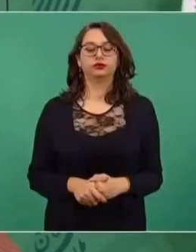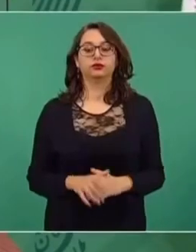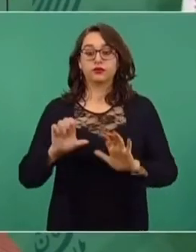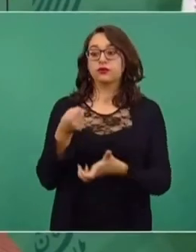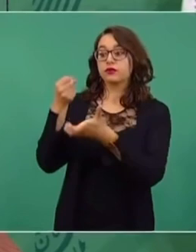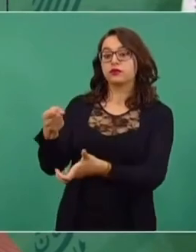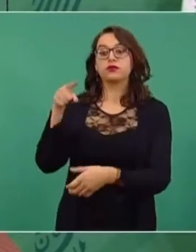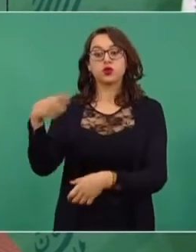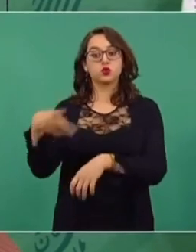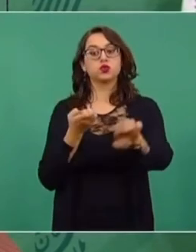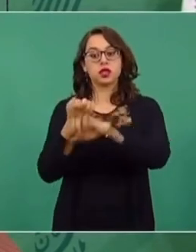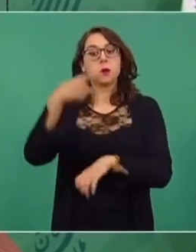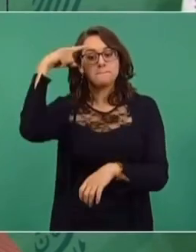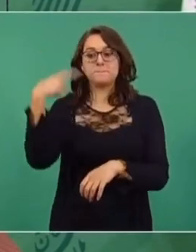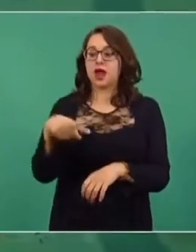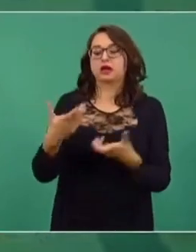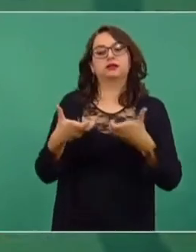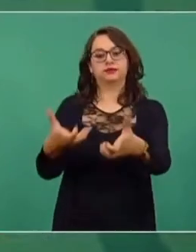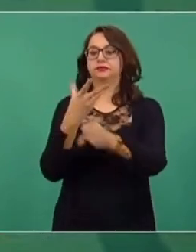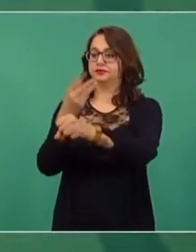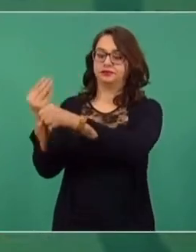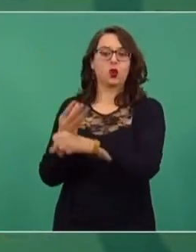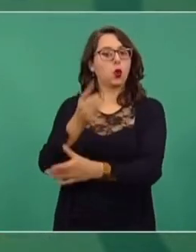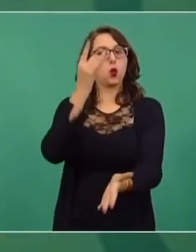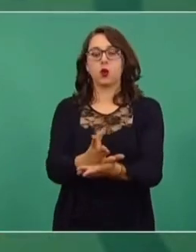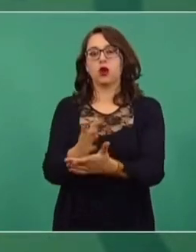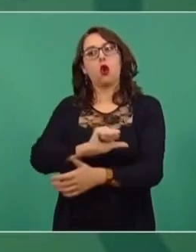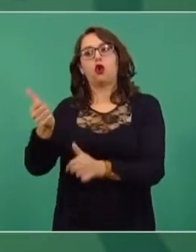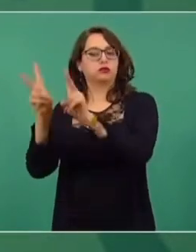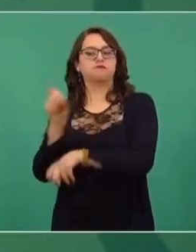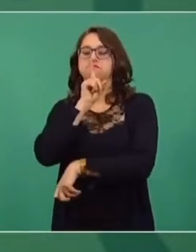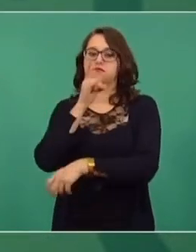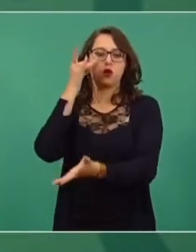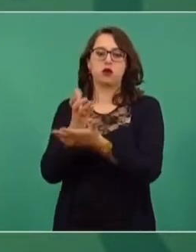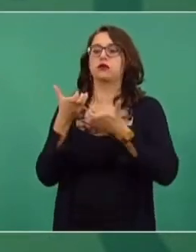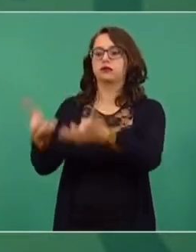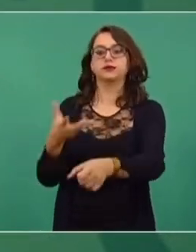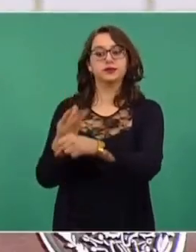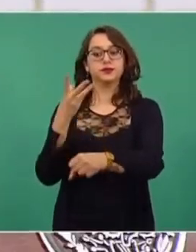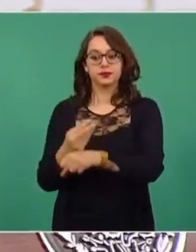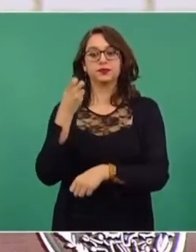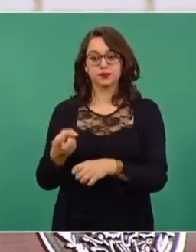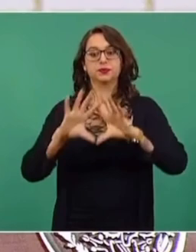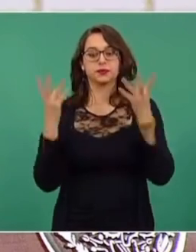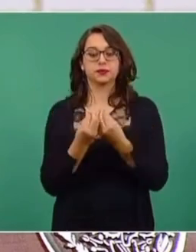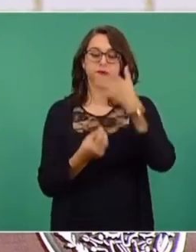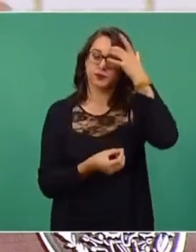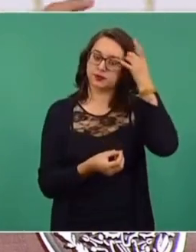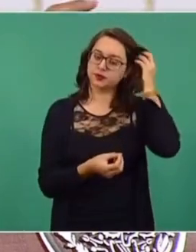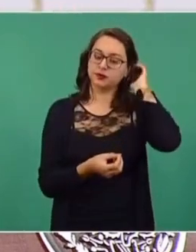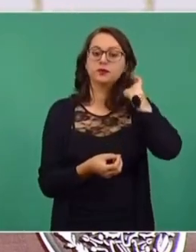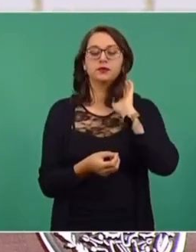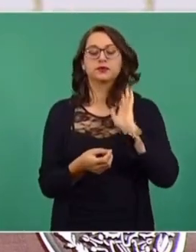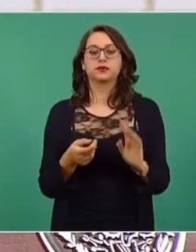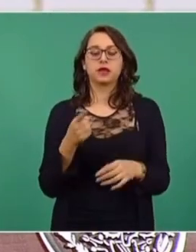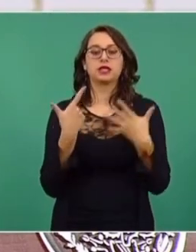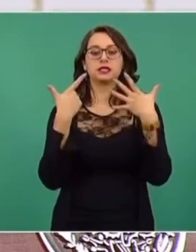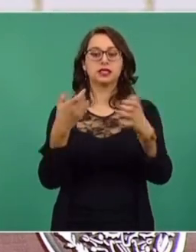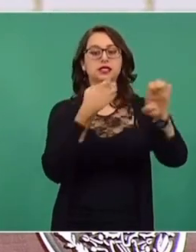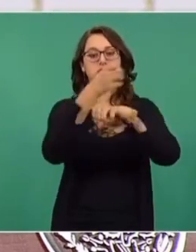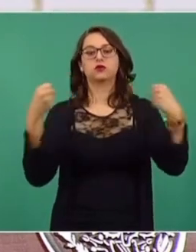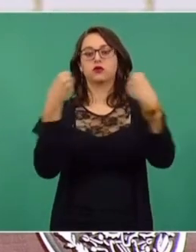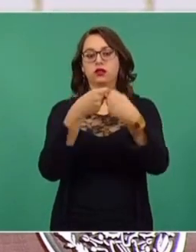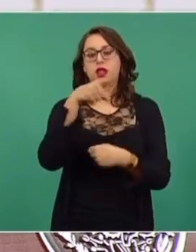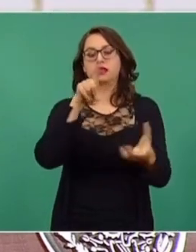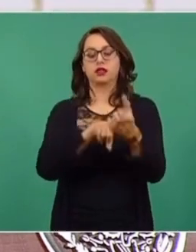ahora sí que va a estar etiquetado para que no haya baches, todo lo que se obtenga. Vamos a empezar con los siete estados